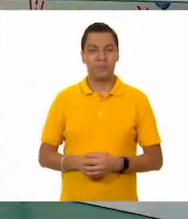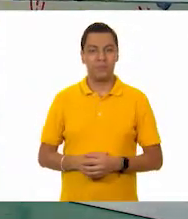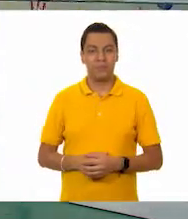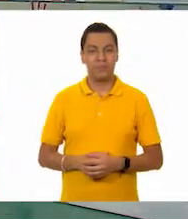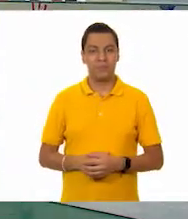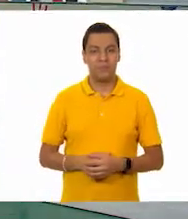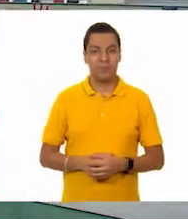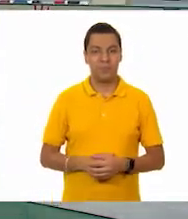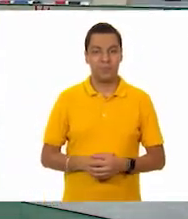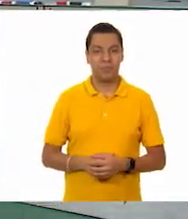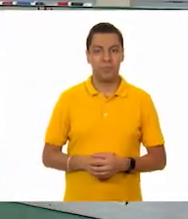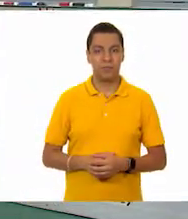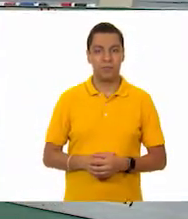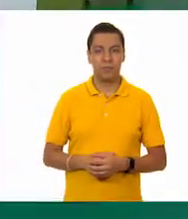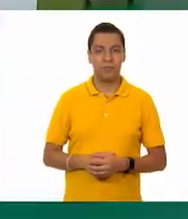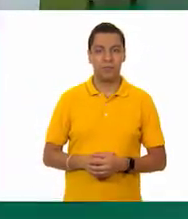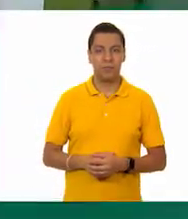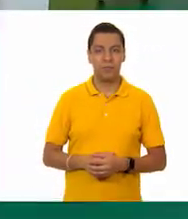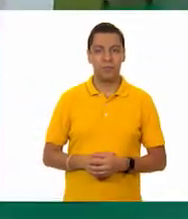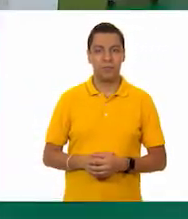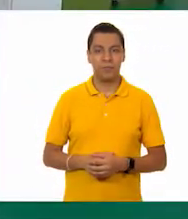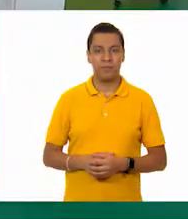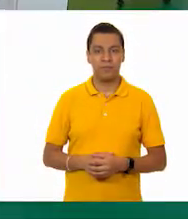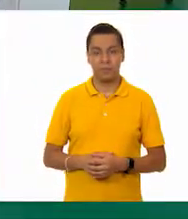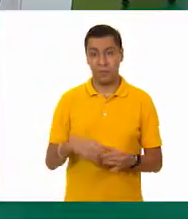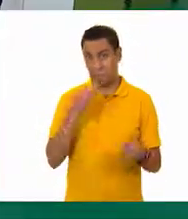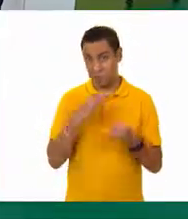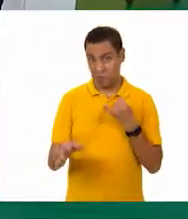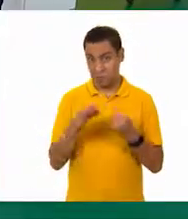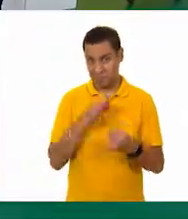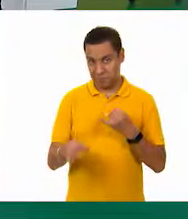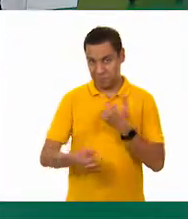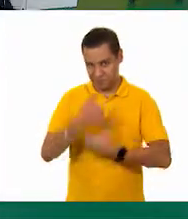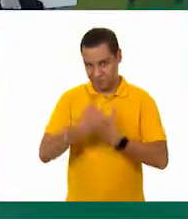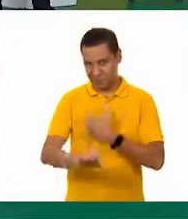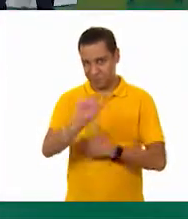Ah, ¿estos son más de 20? Exacto. Los tengo por un último reto que les tengo preparados.